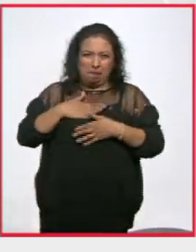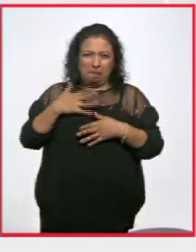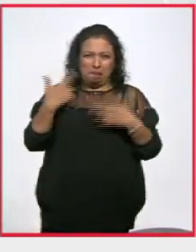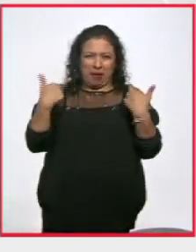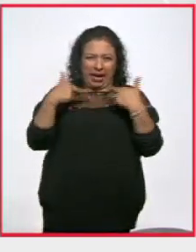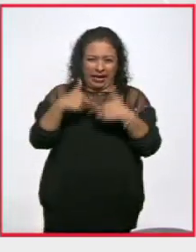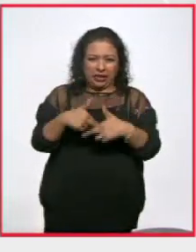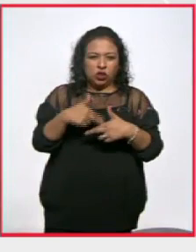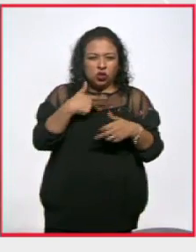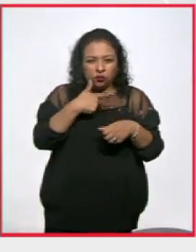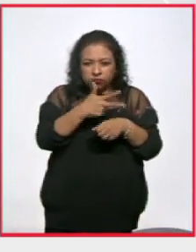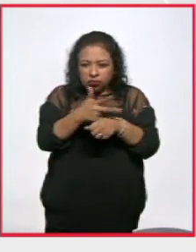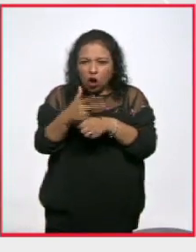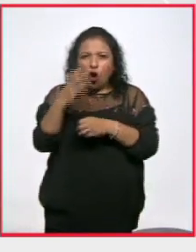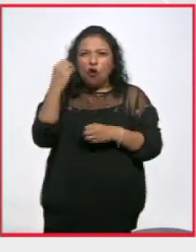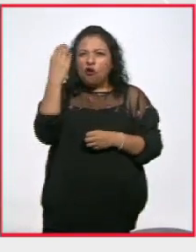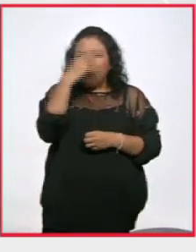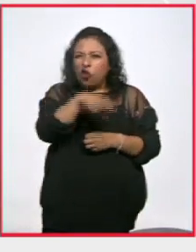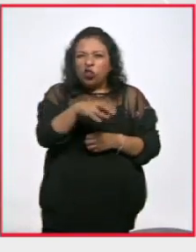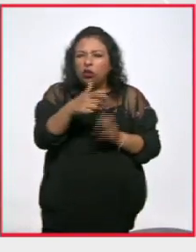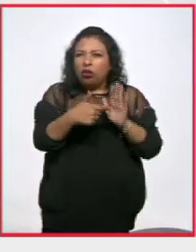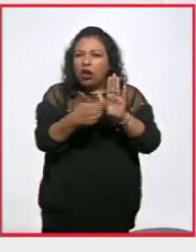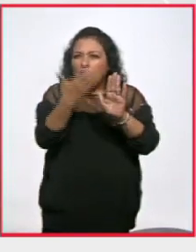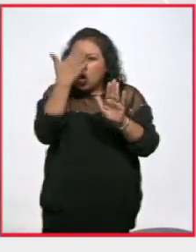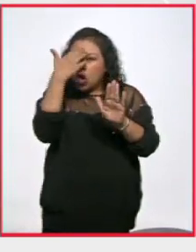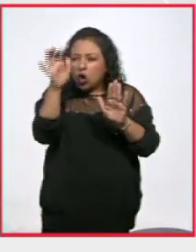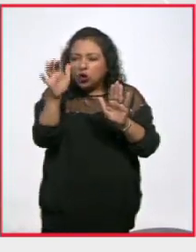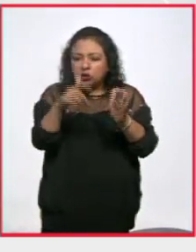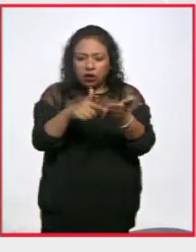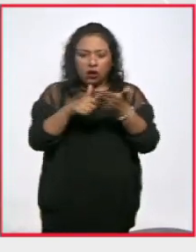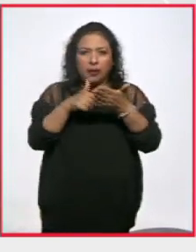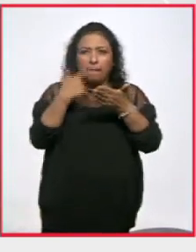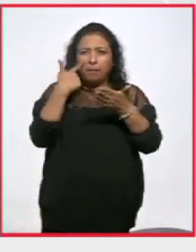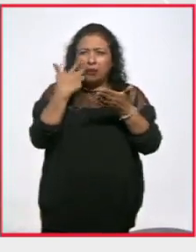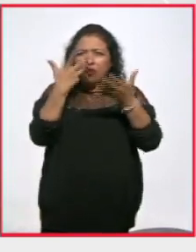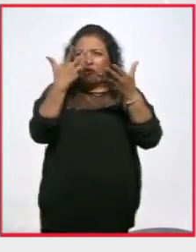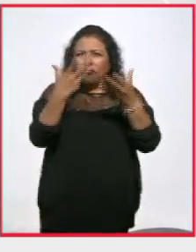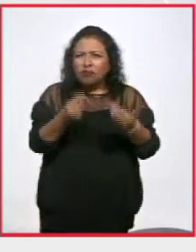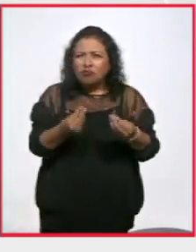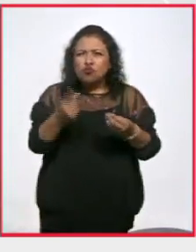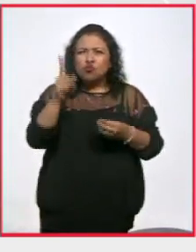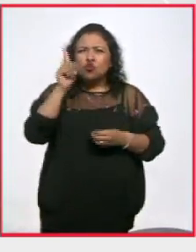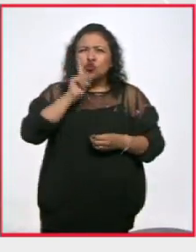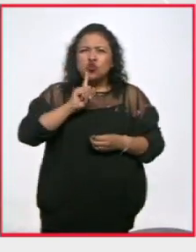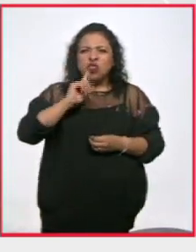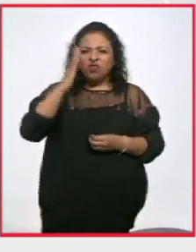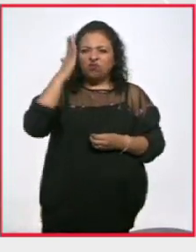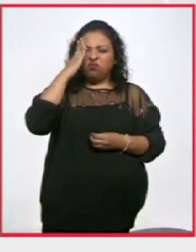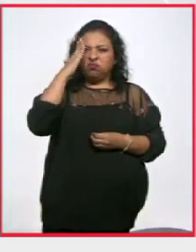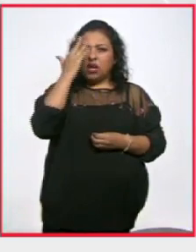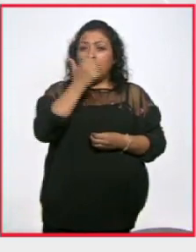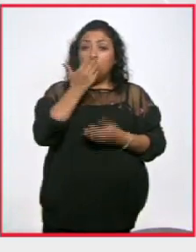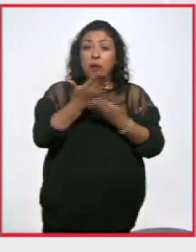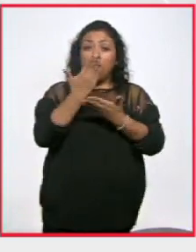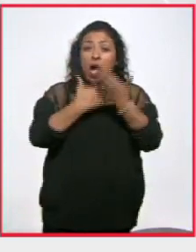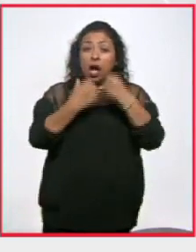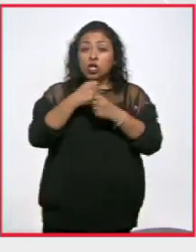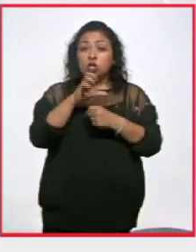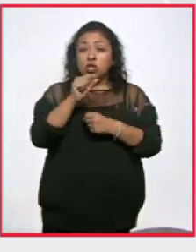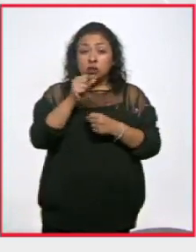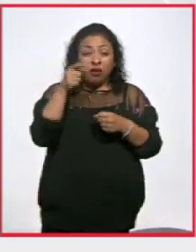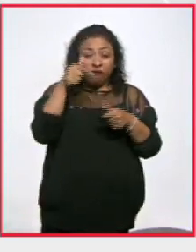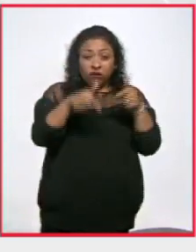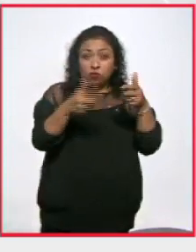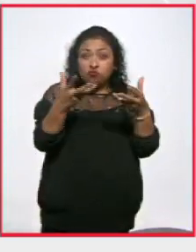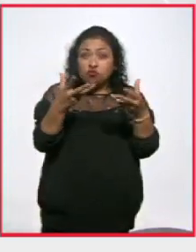fotografías que a veces no se conocen no se analizan del todo y te topas con una cantidad de líderes mujeres estudiantiles en los 60's en las